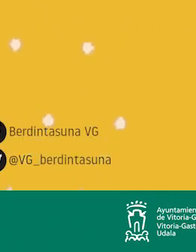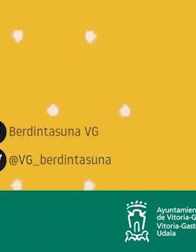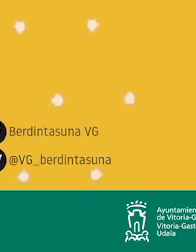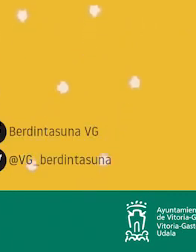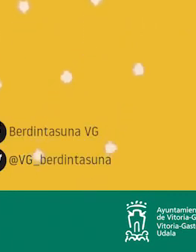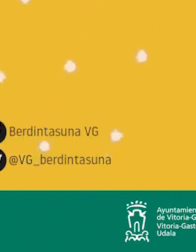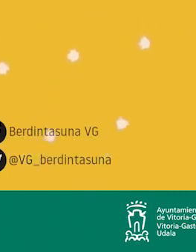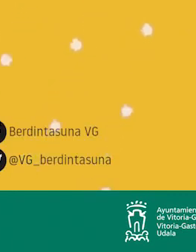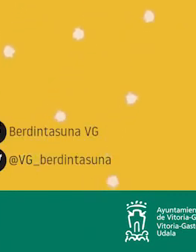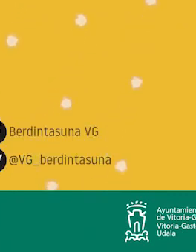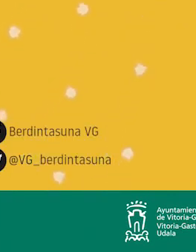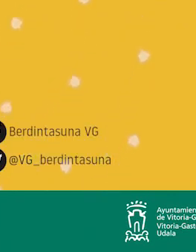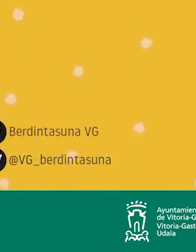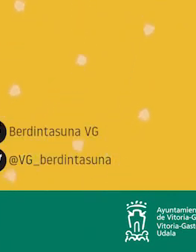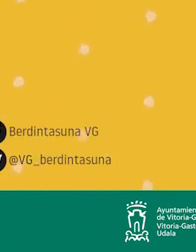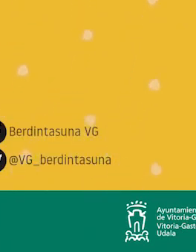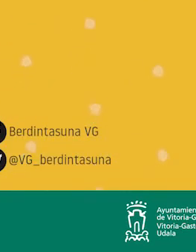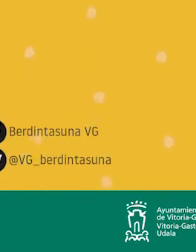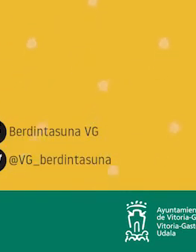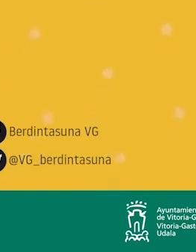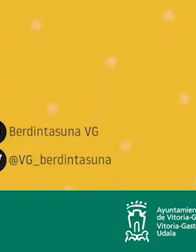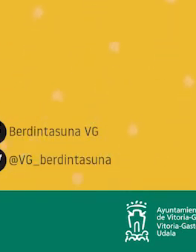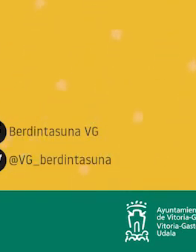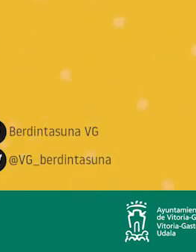aplausos aplausos espero que haya conmigo